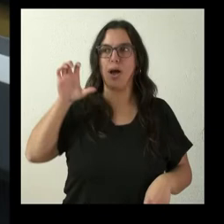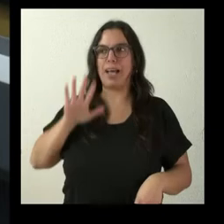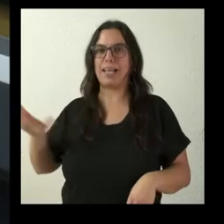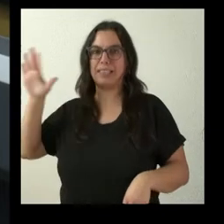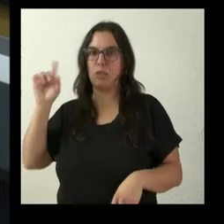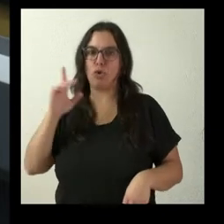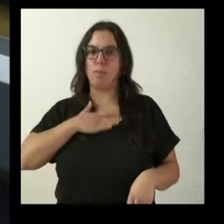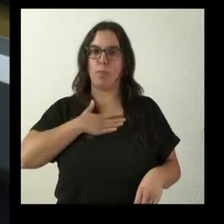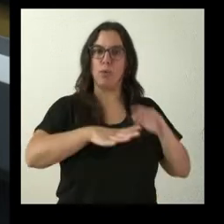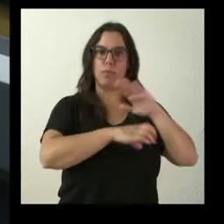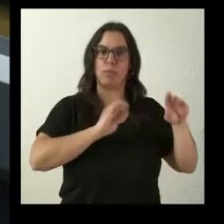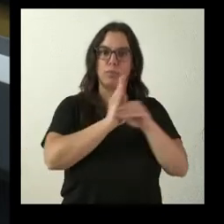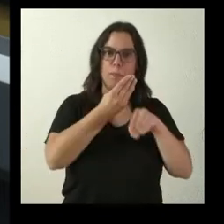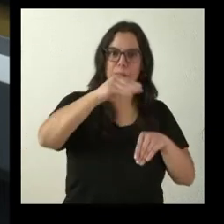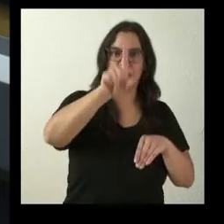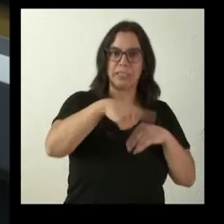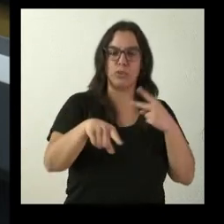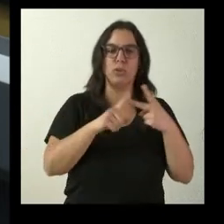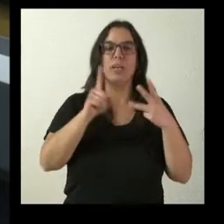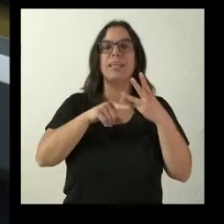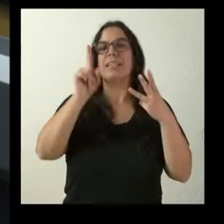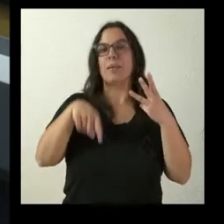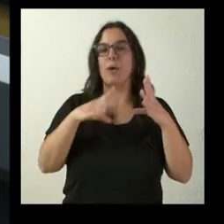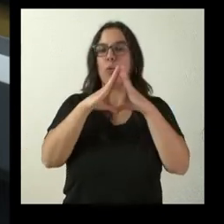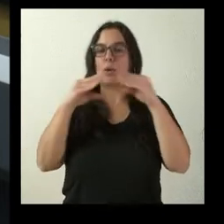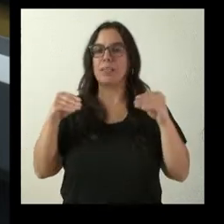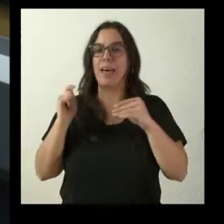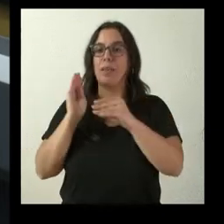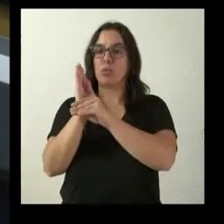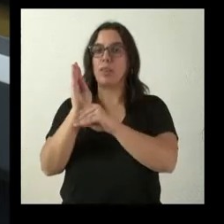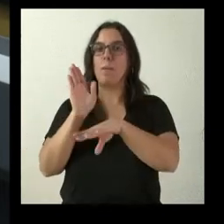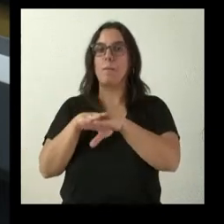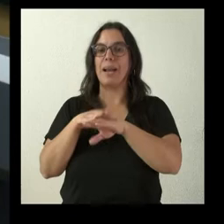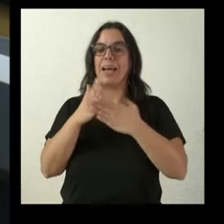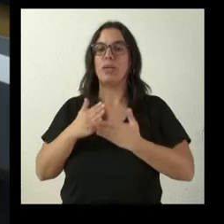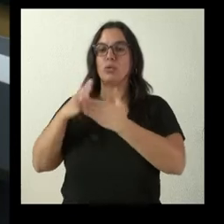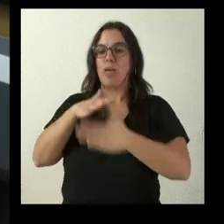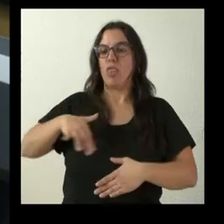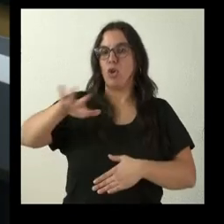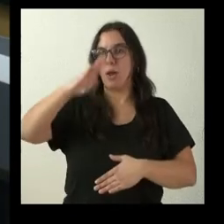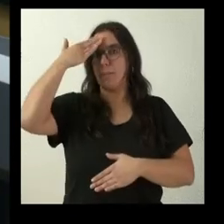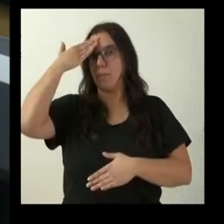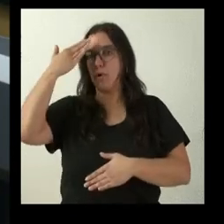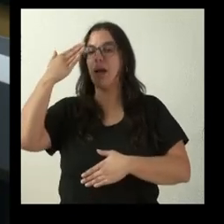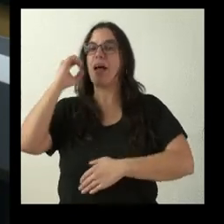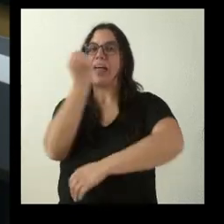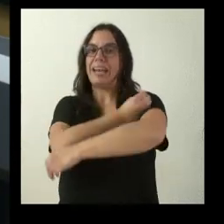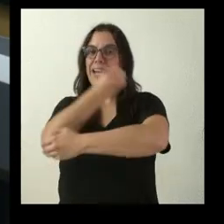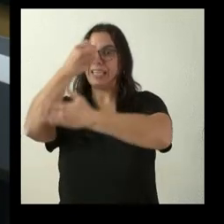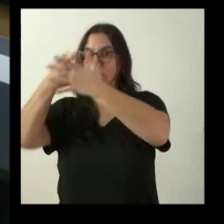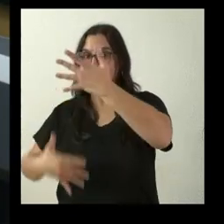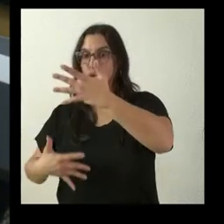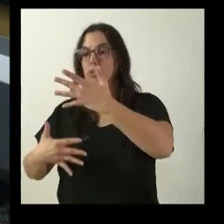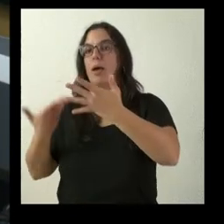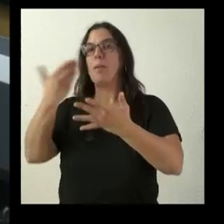Y también sobre las universidades, si va a ser para el estudio de lugares de memoria y el censo de víctimas mortales o es para otra cosa. Gracias.